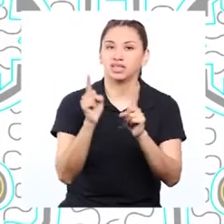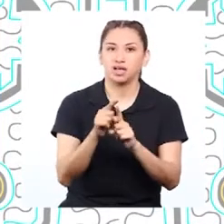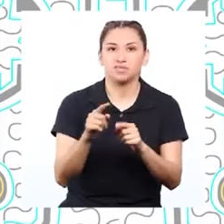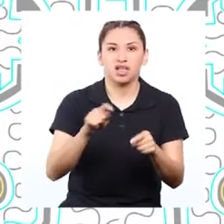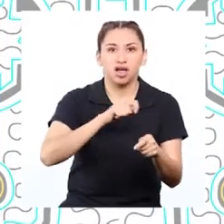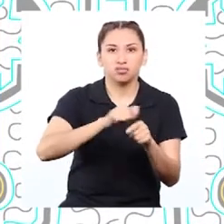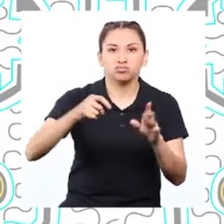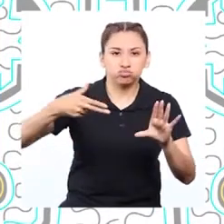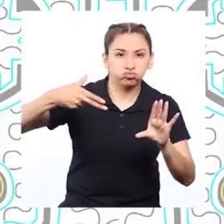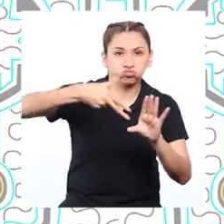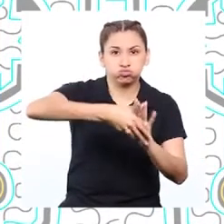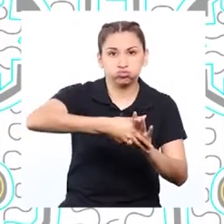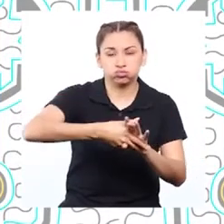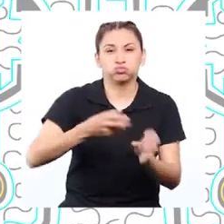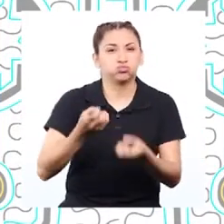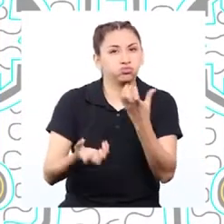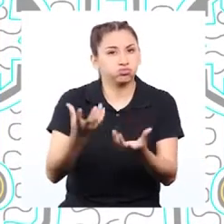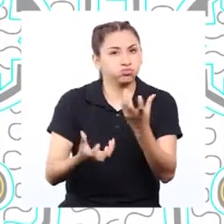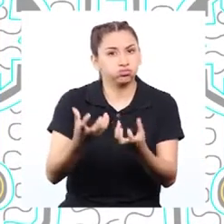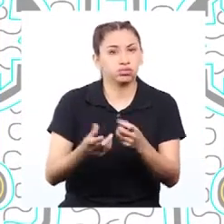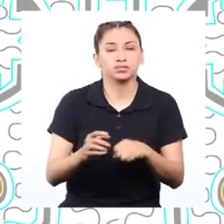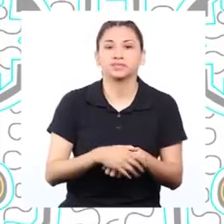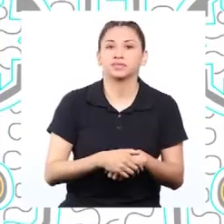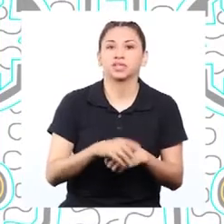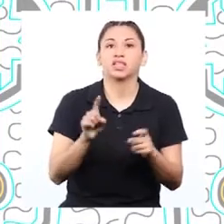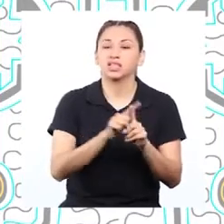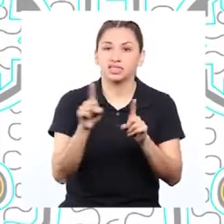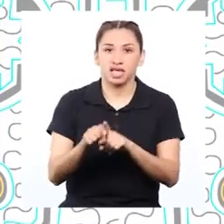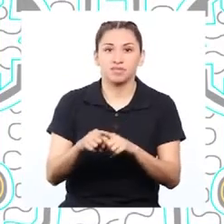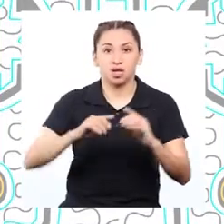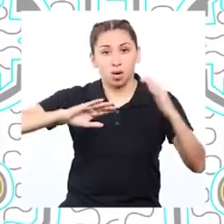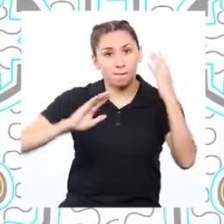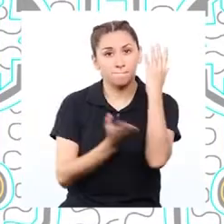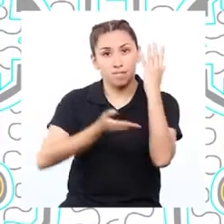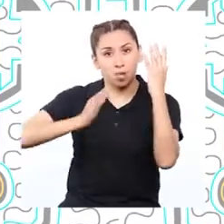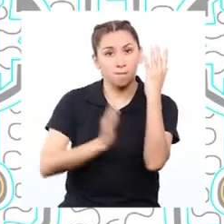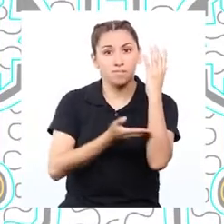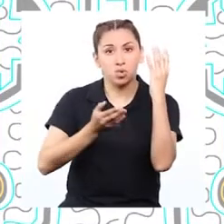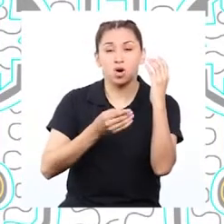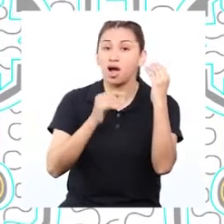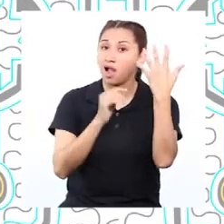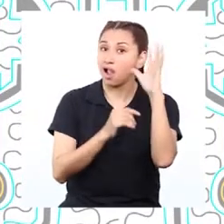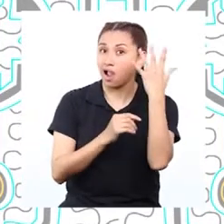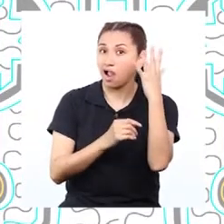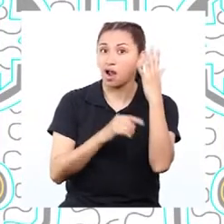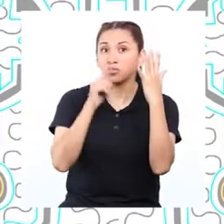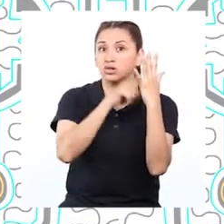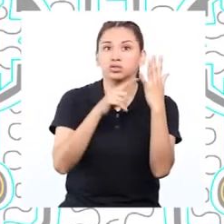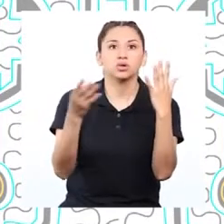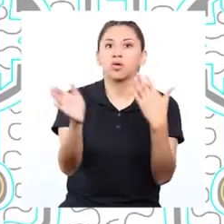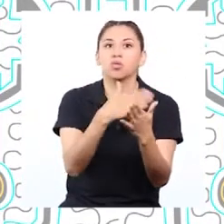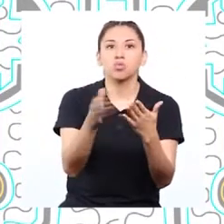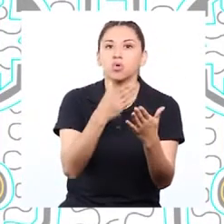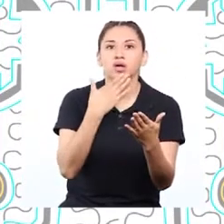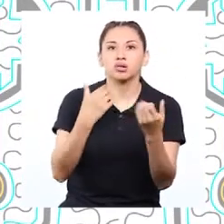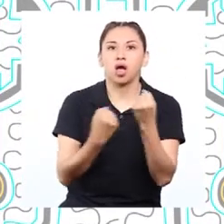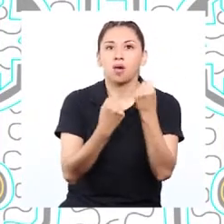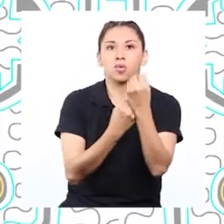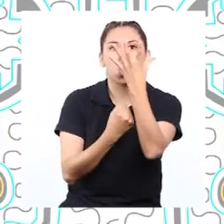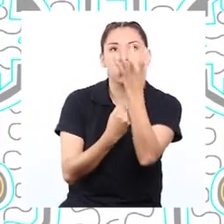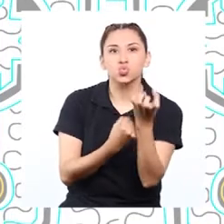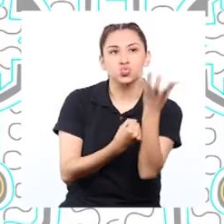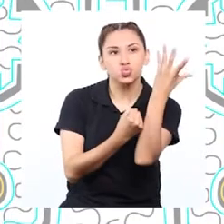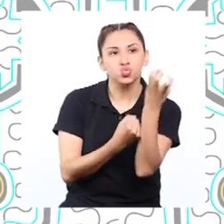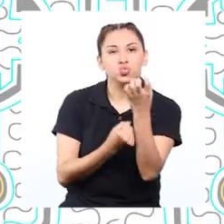exceso de dióxido de carbono. En la deforestación, al talar los árboles, estos dejan de absorber